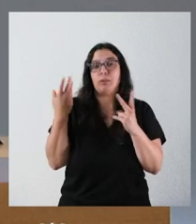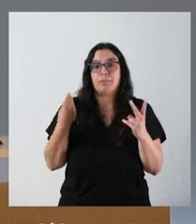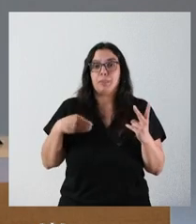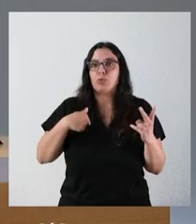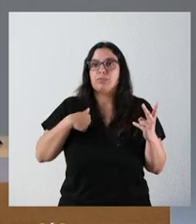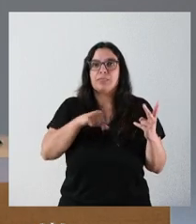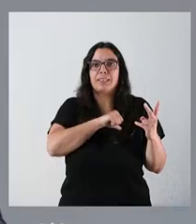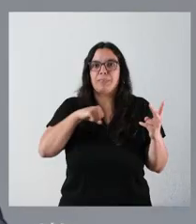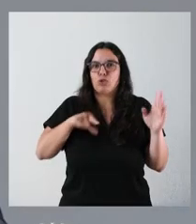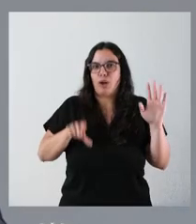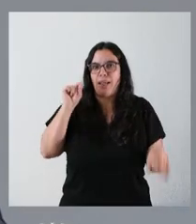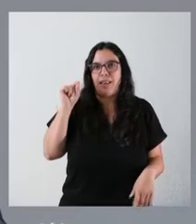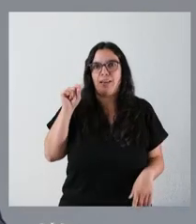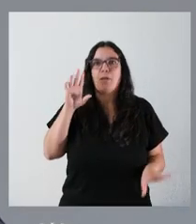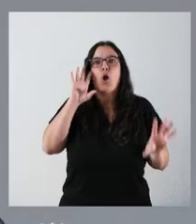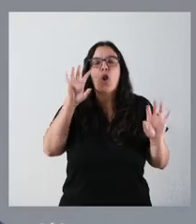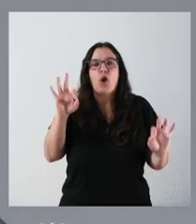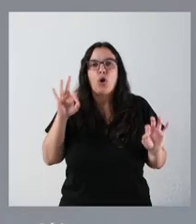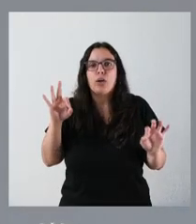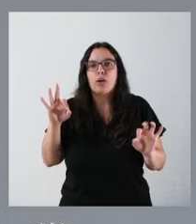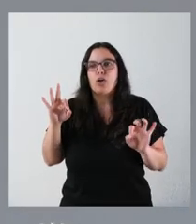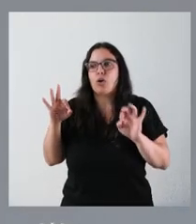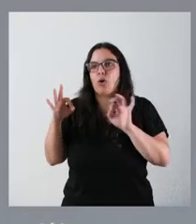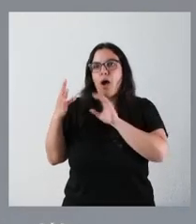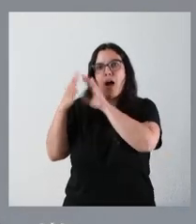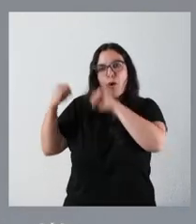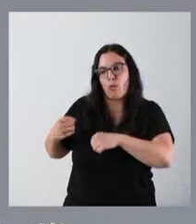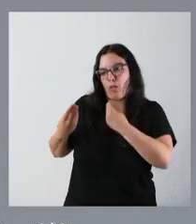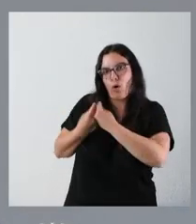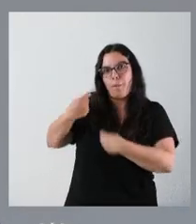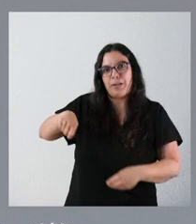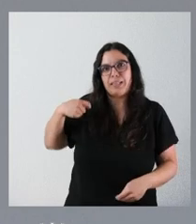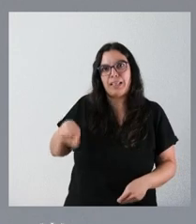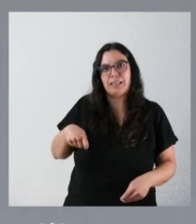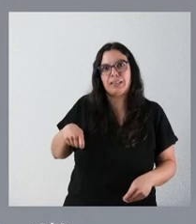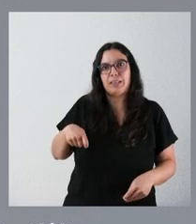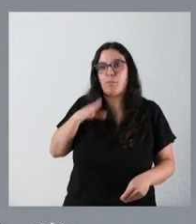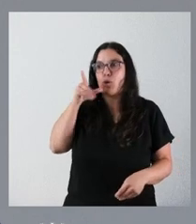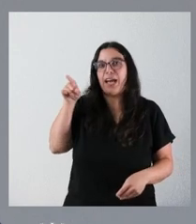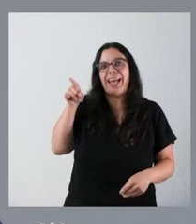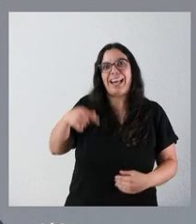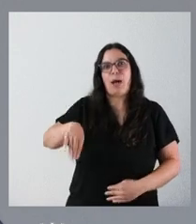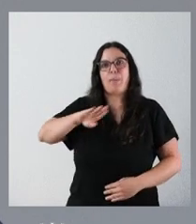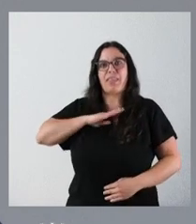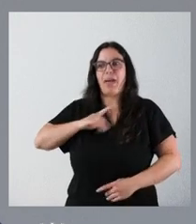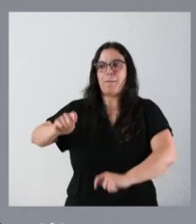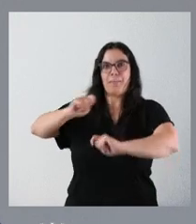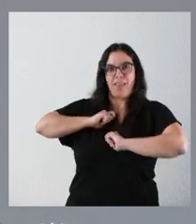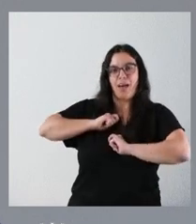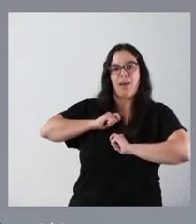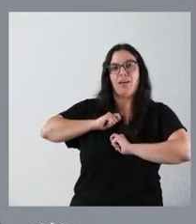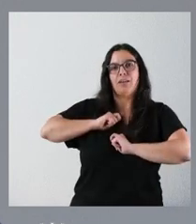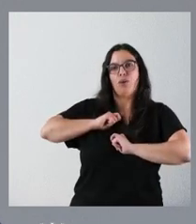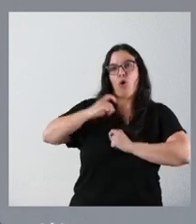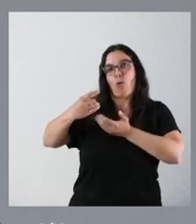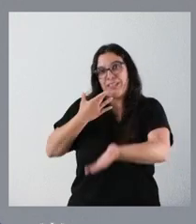decisión personal, pero lógicamente compartida con el presidente, porque a él, me debo, es el que tiene la capacidad de nombrar o